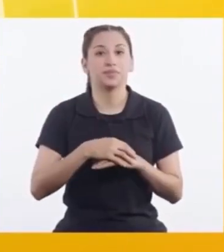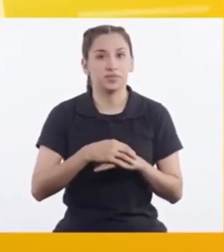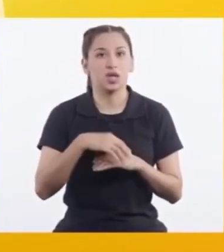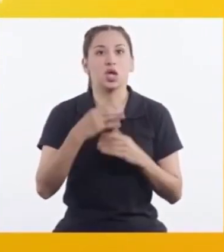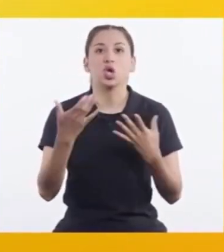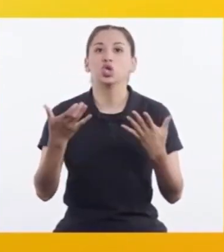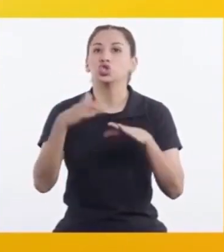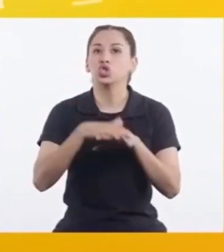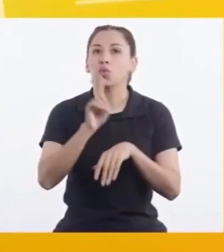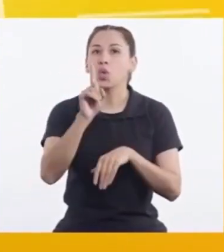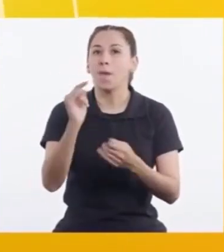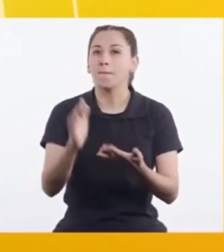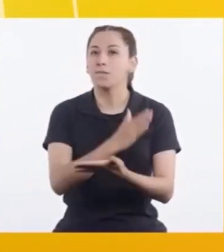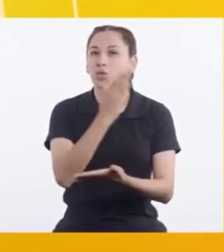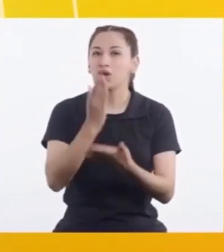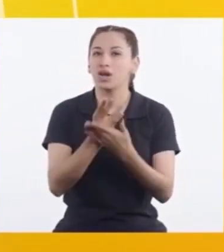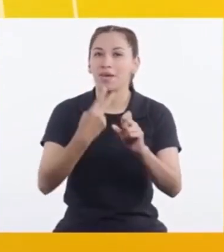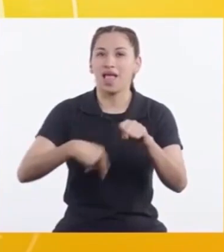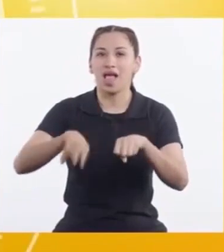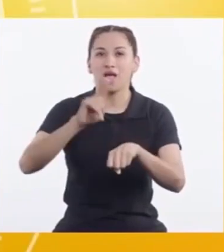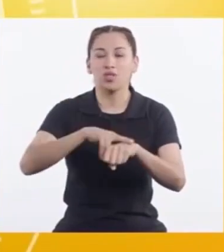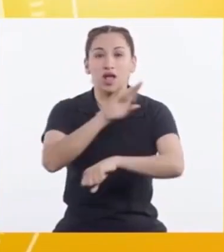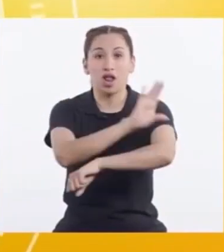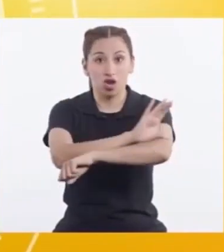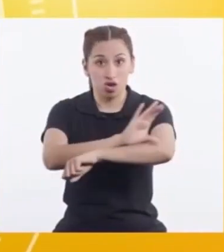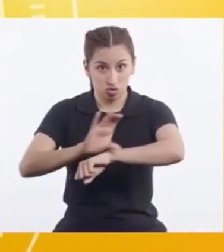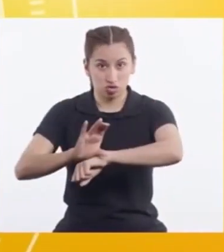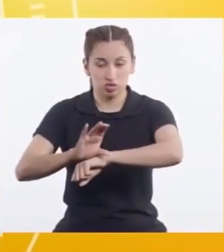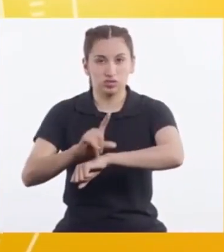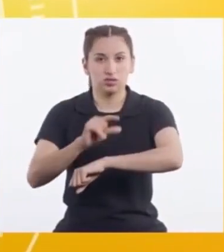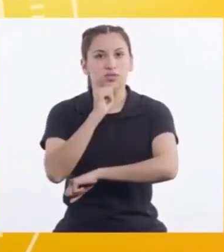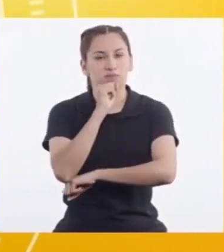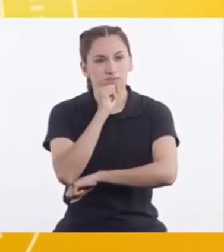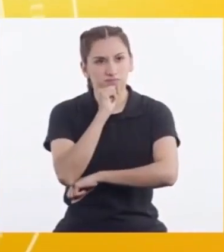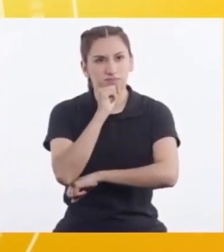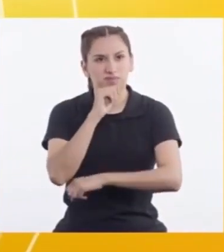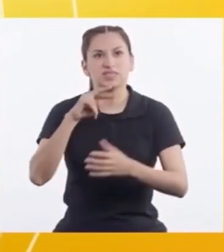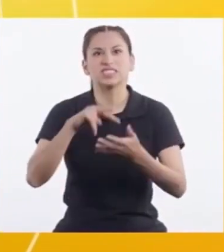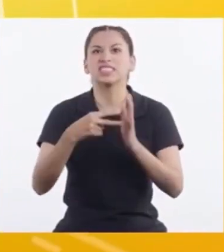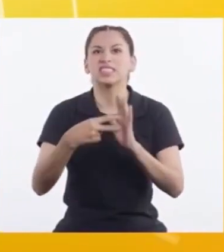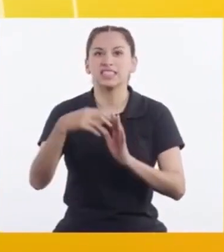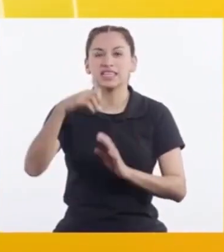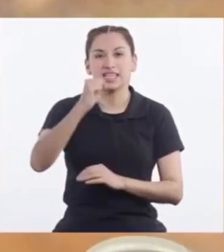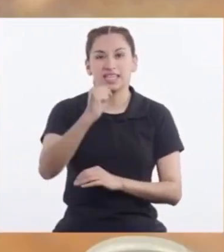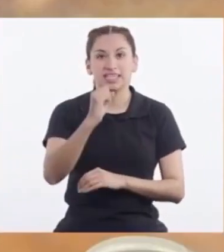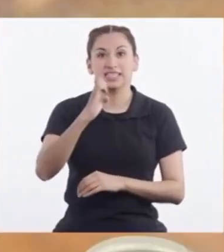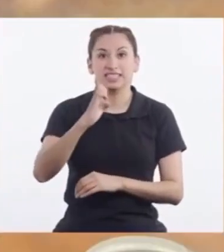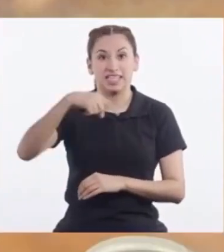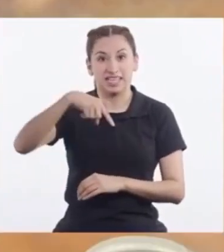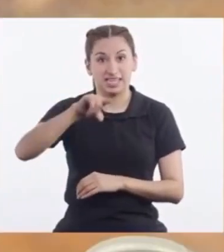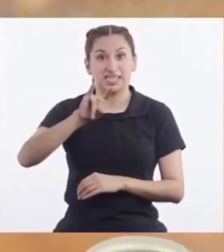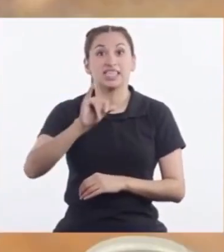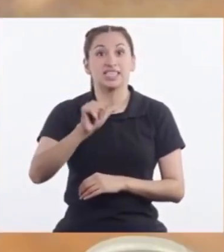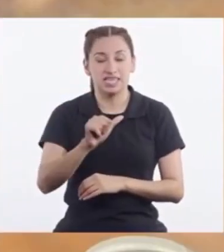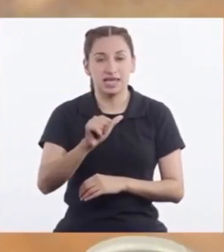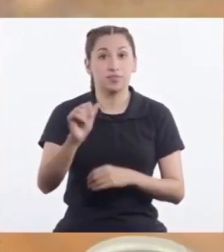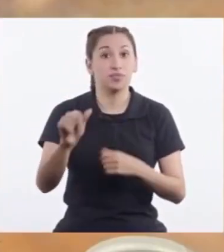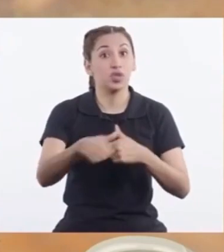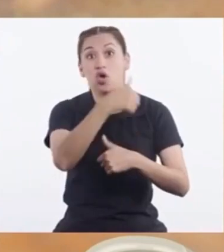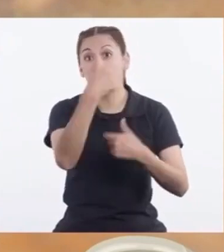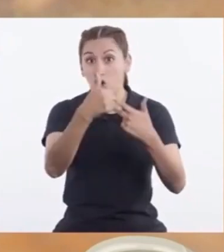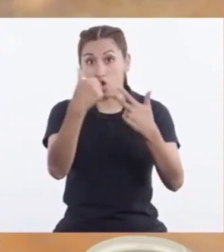Era un problema Natural Natural de la costa ¿Qué es la sequía? Y las otras tres